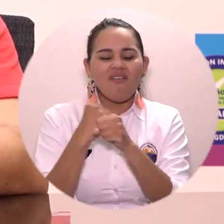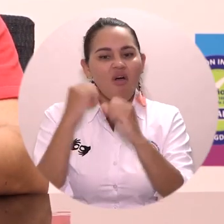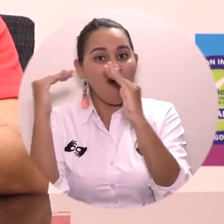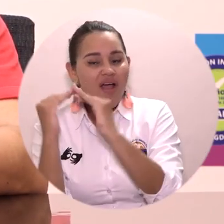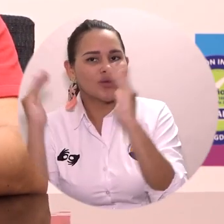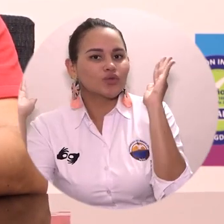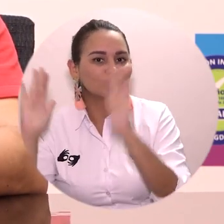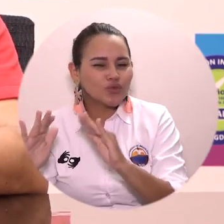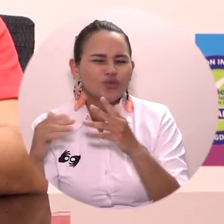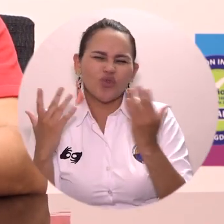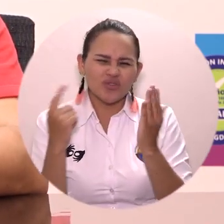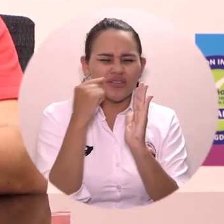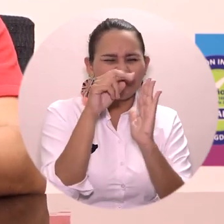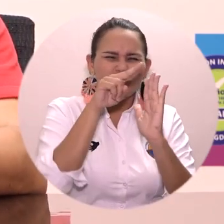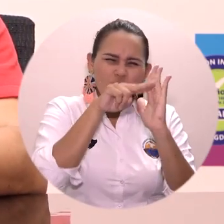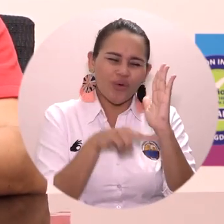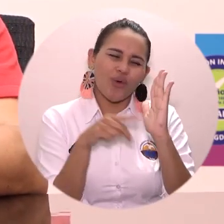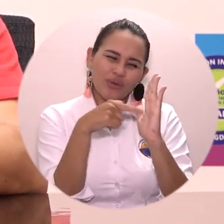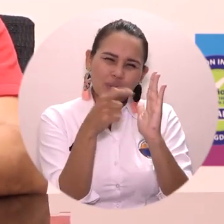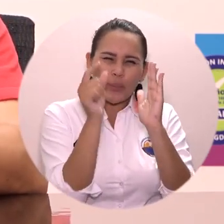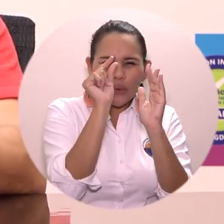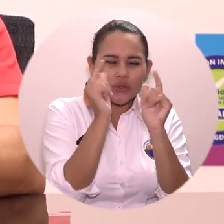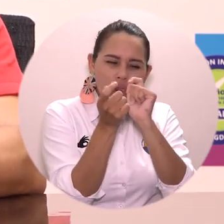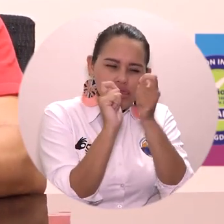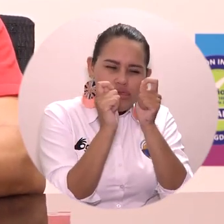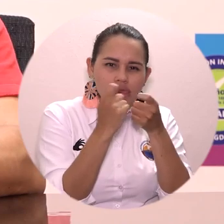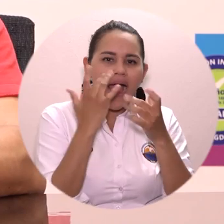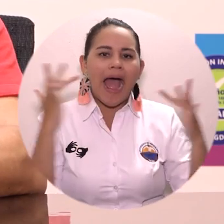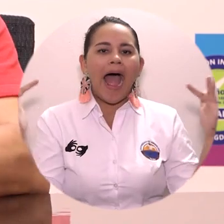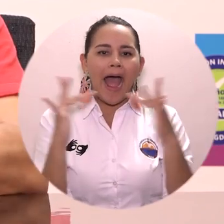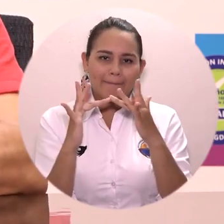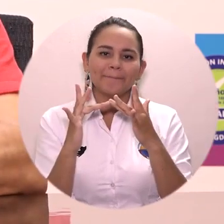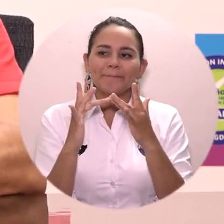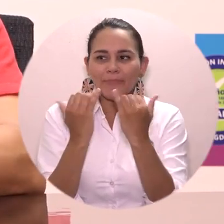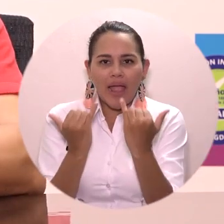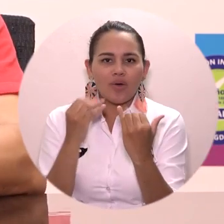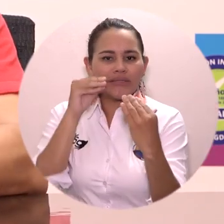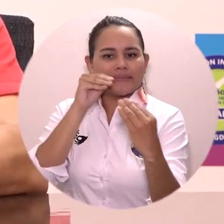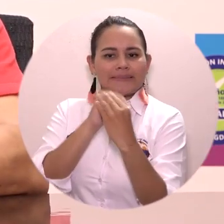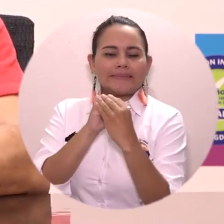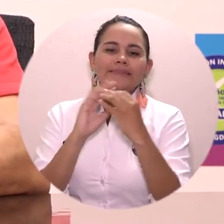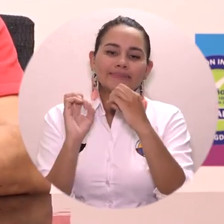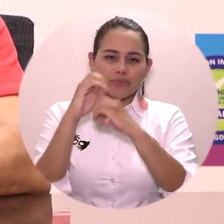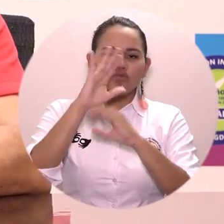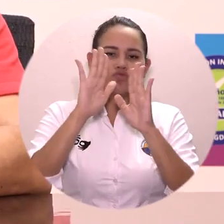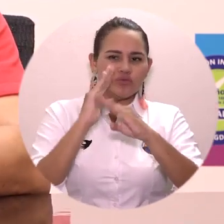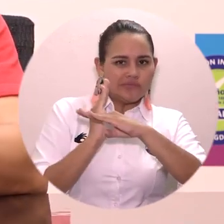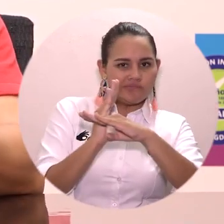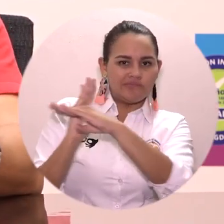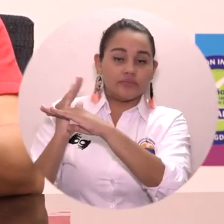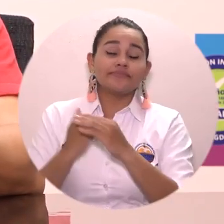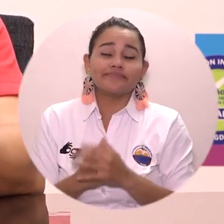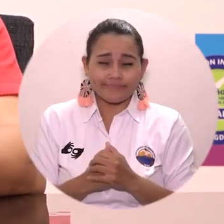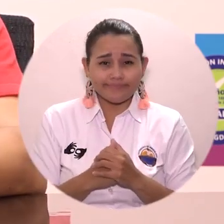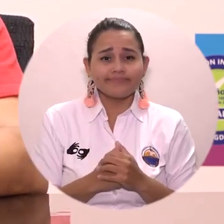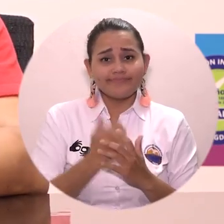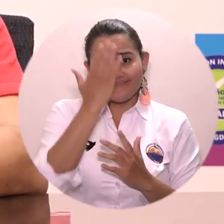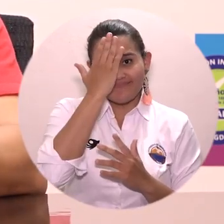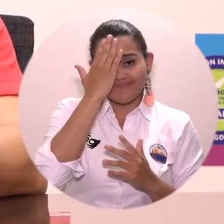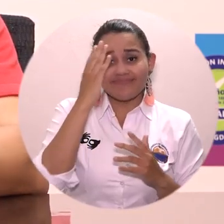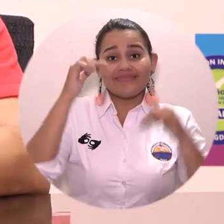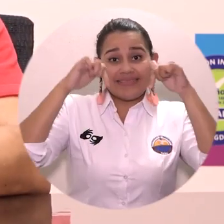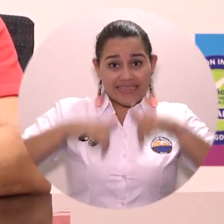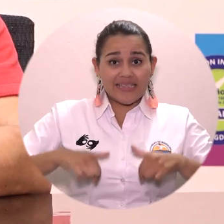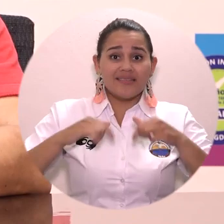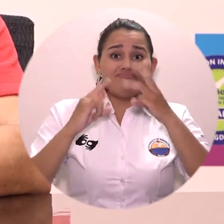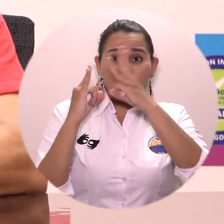tener un proceso académico-administrativo lo más flexible posible, acorde con esta realidad que la Universidad del Magdalena y creo que